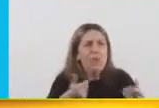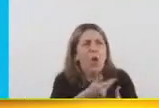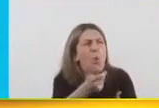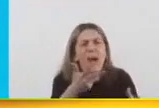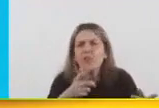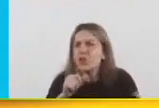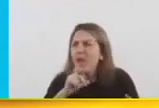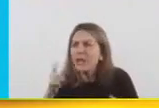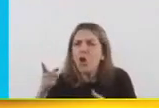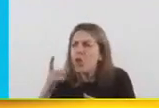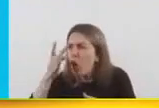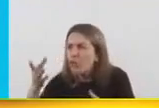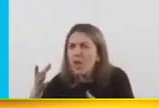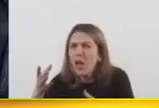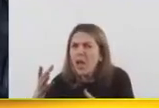hicimos, Cato? ¿12?